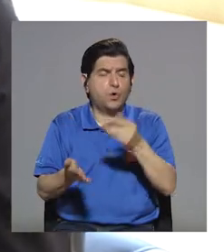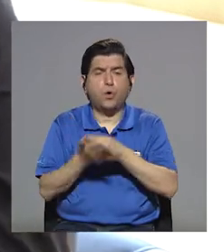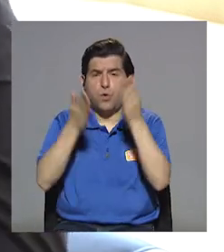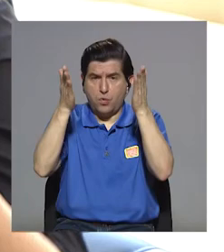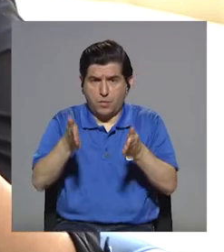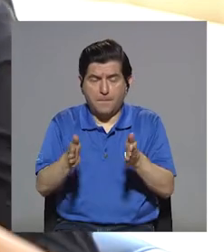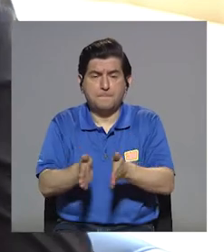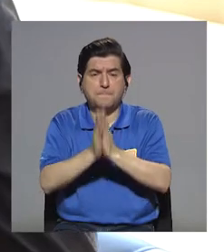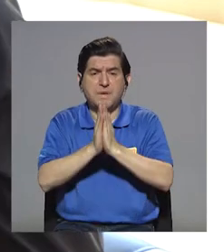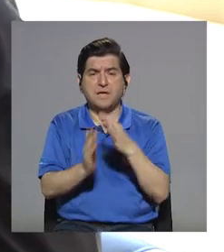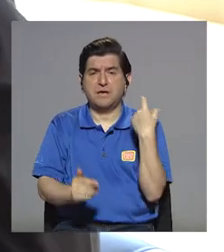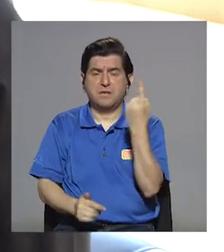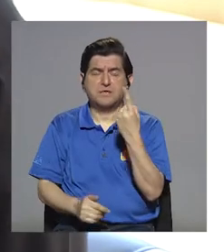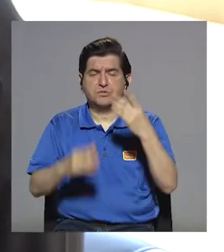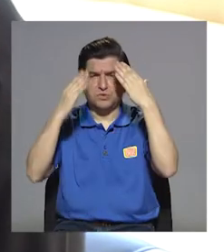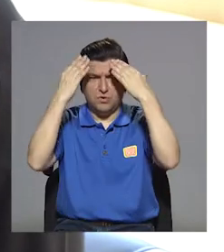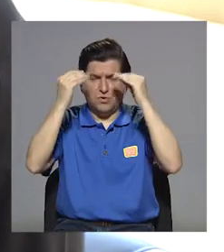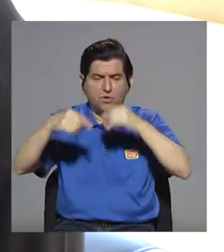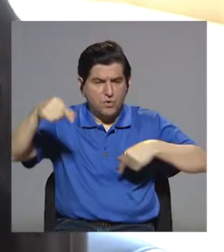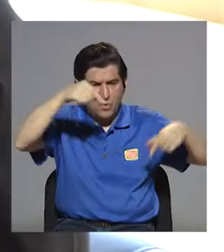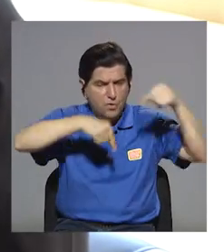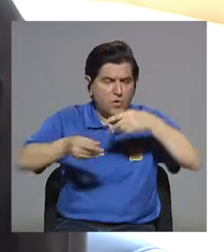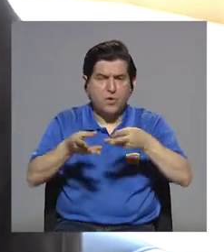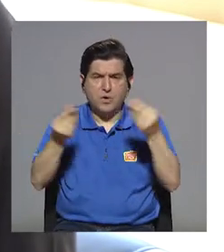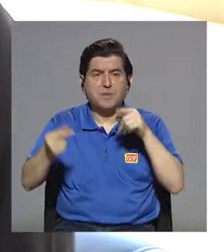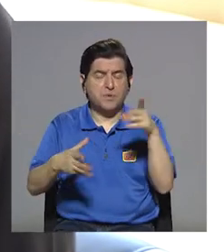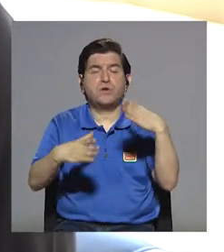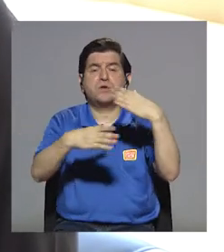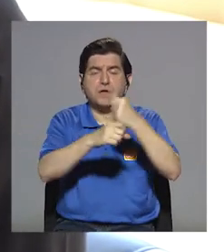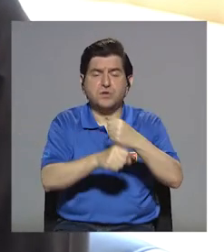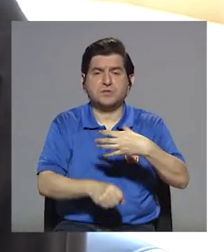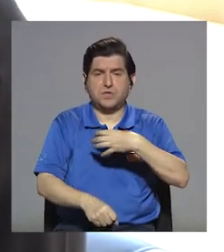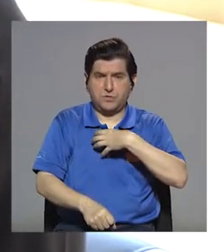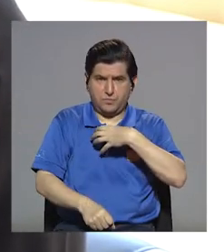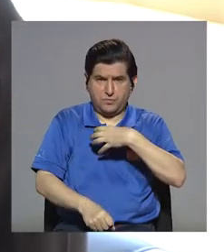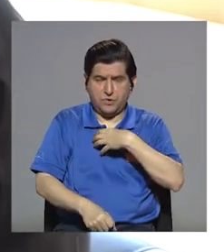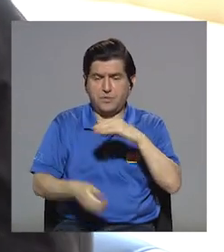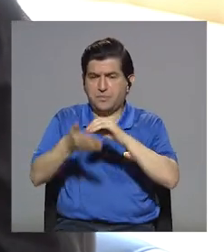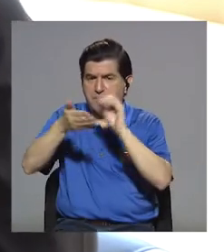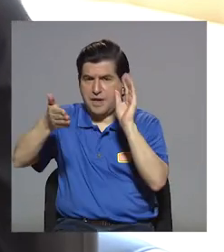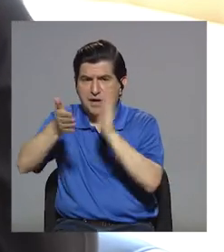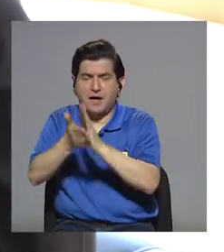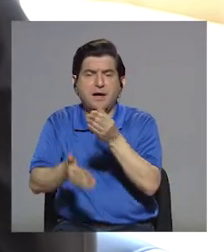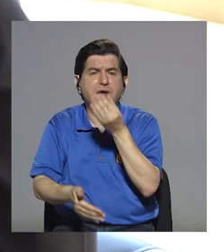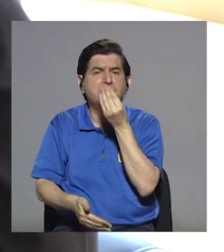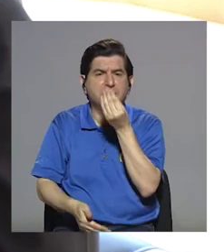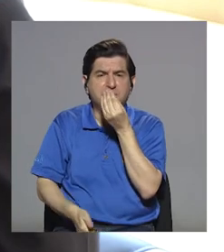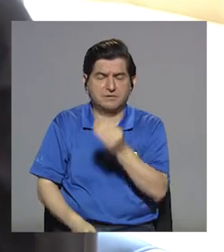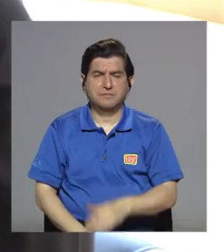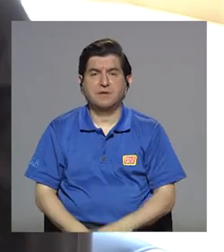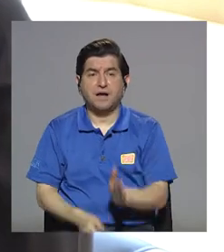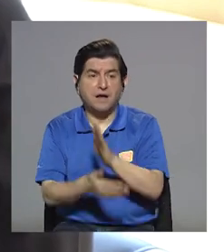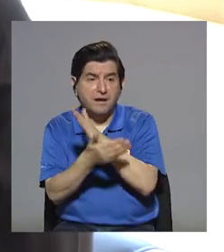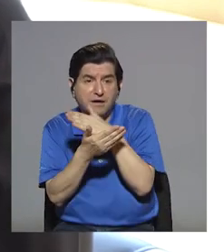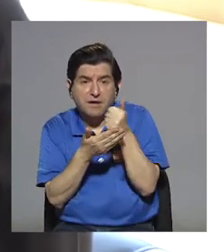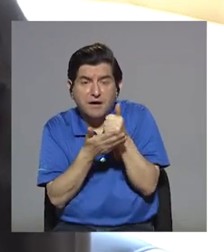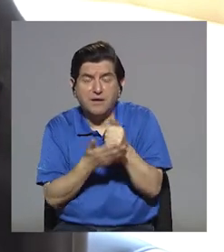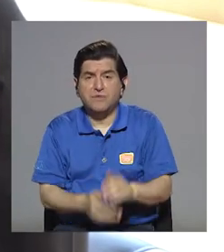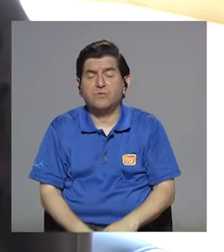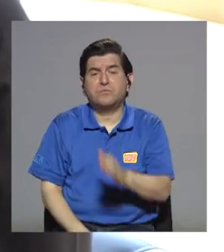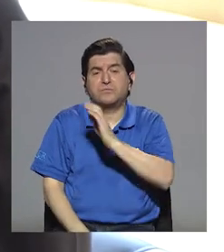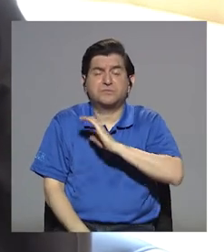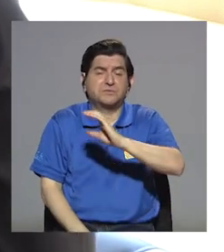que piden nada más la información química del producto y ellos elaboran su etiqueta nutricional, algunos como es un